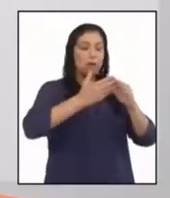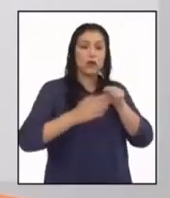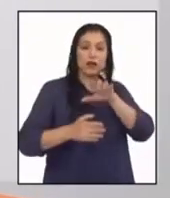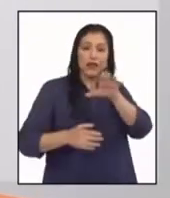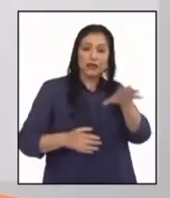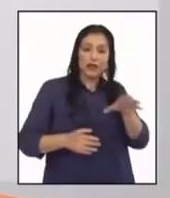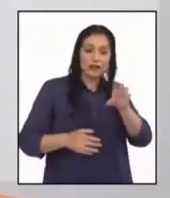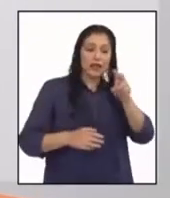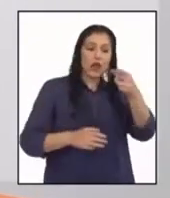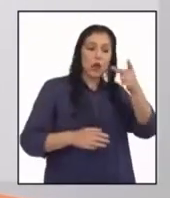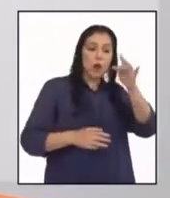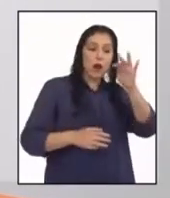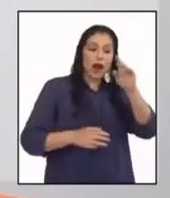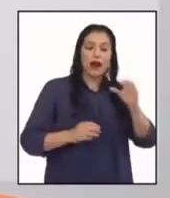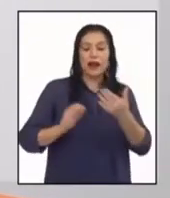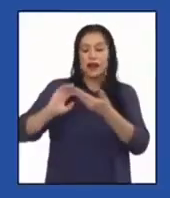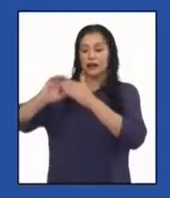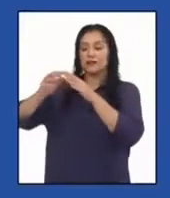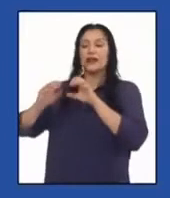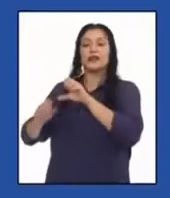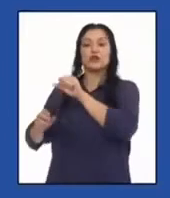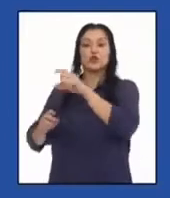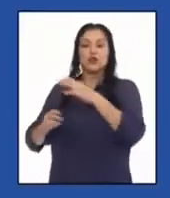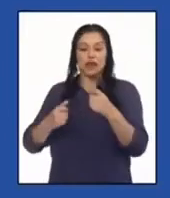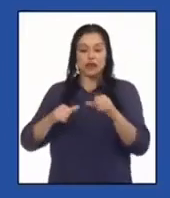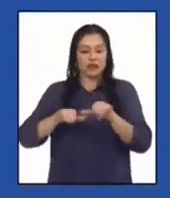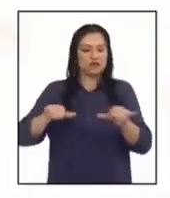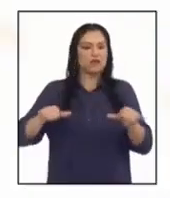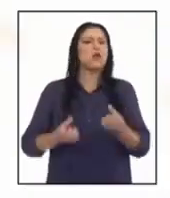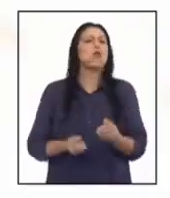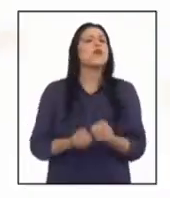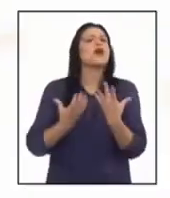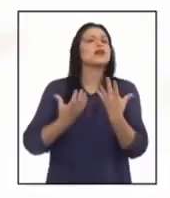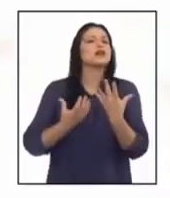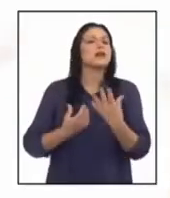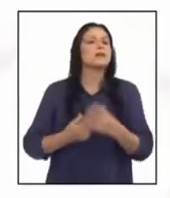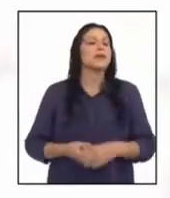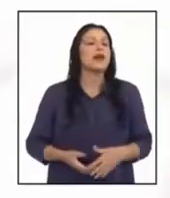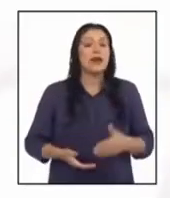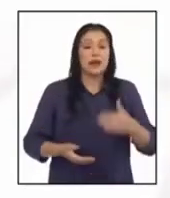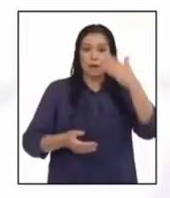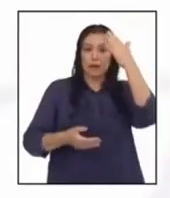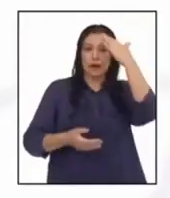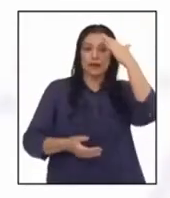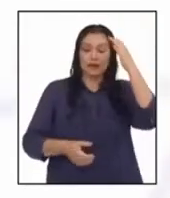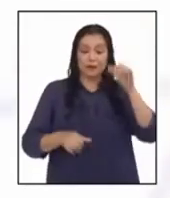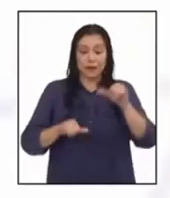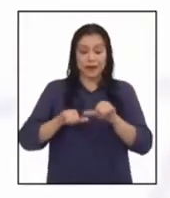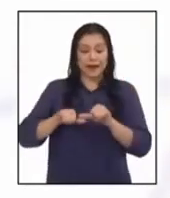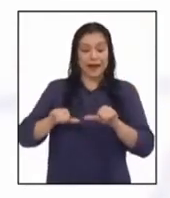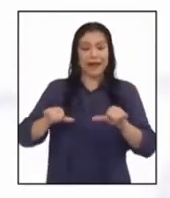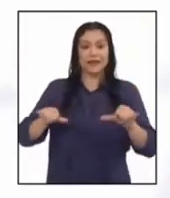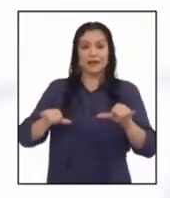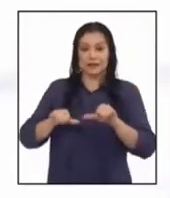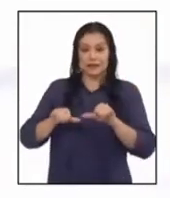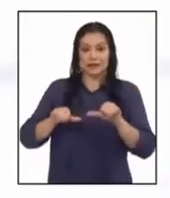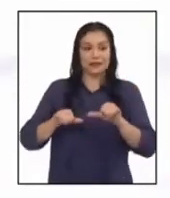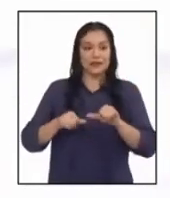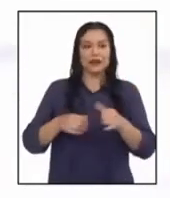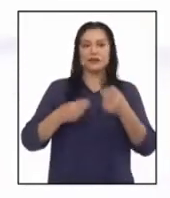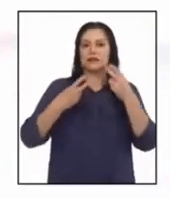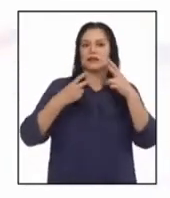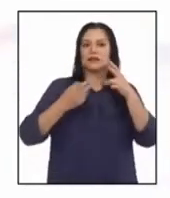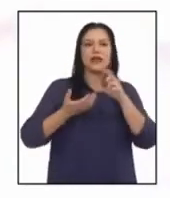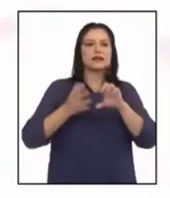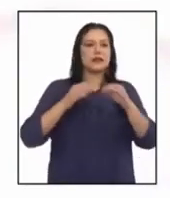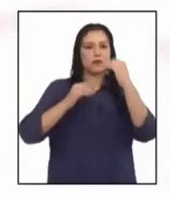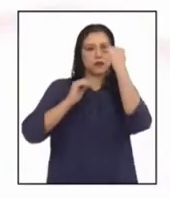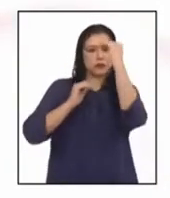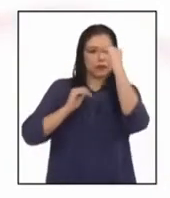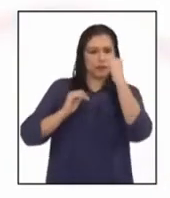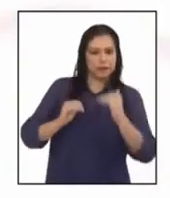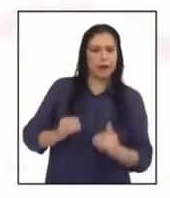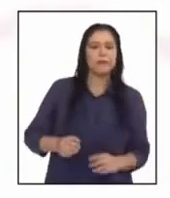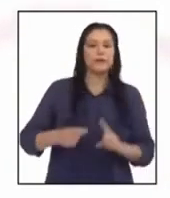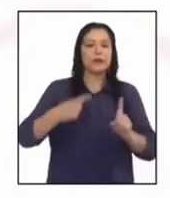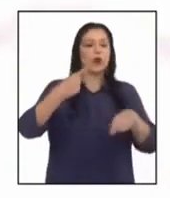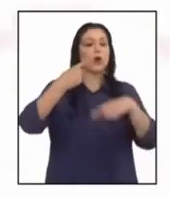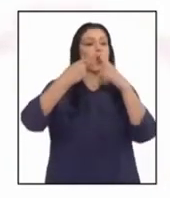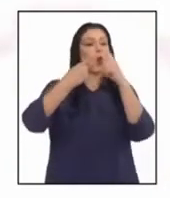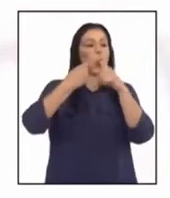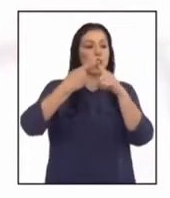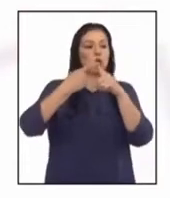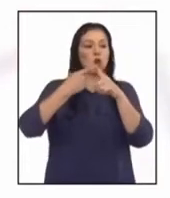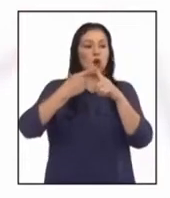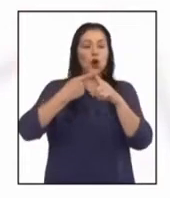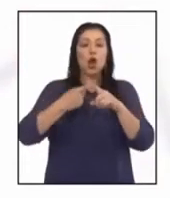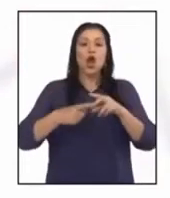comunidad de Huangalá de la de Suyana? Para determinar la distancia, seguimos los siguientes pasos. 1.